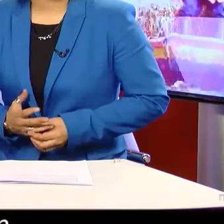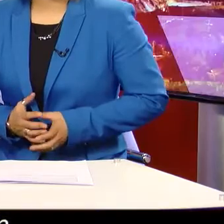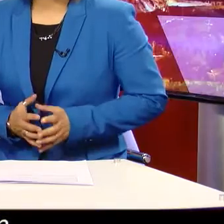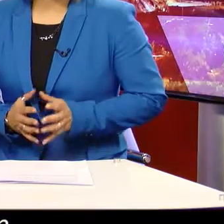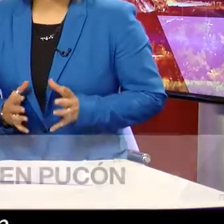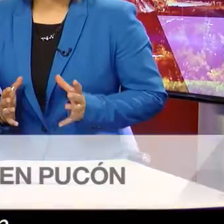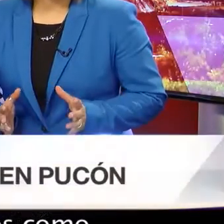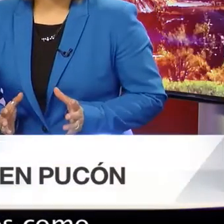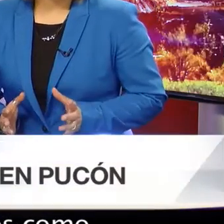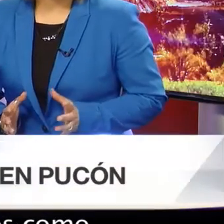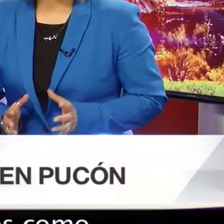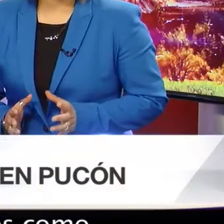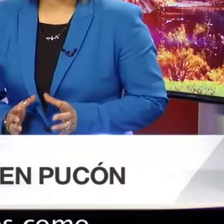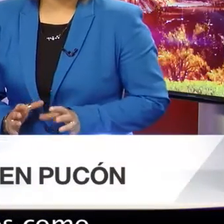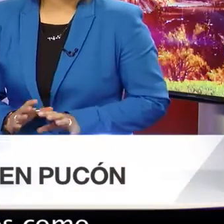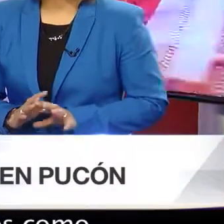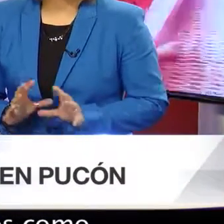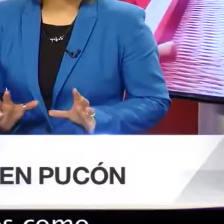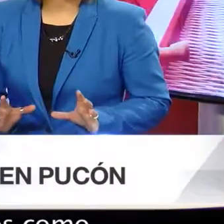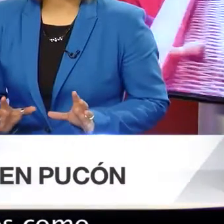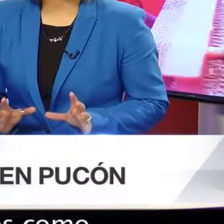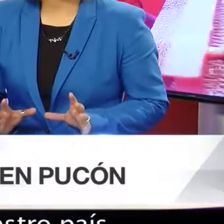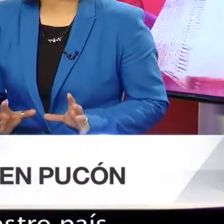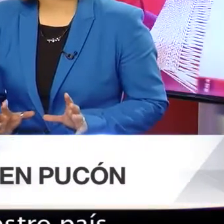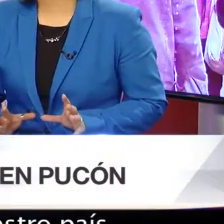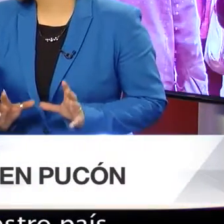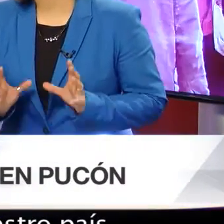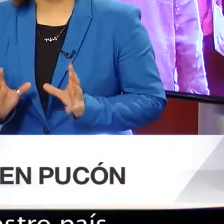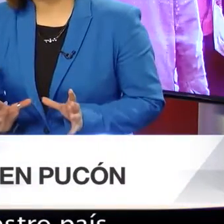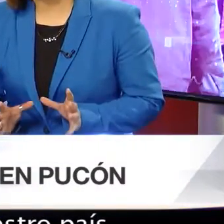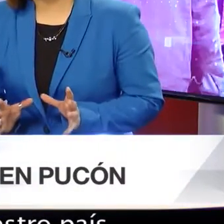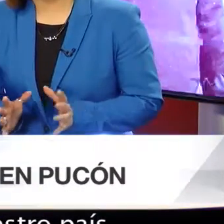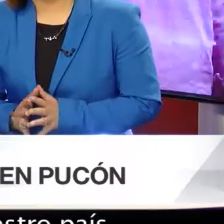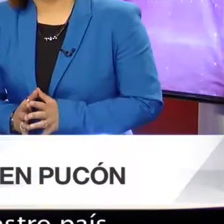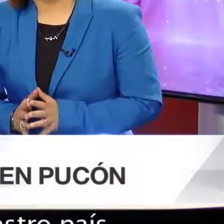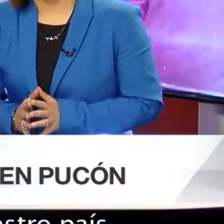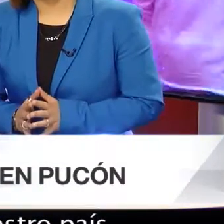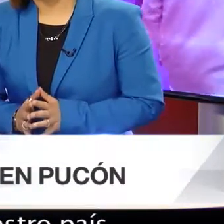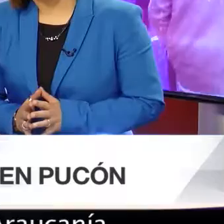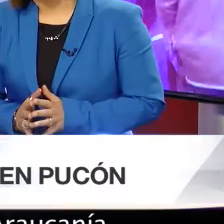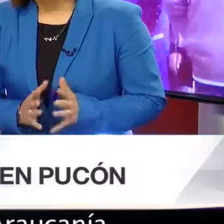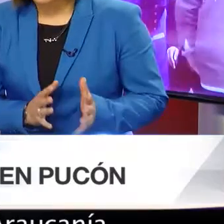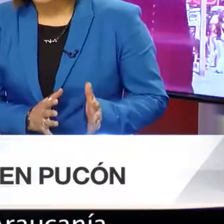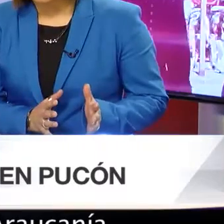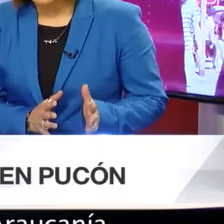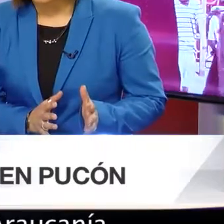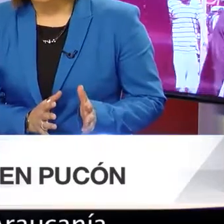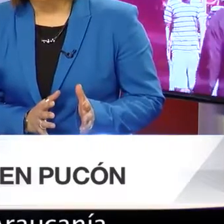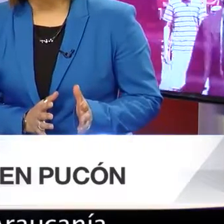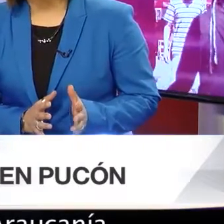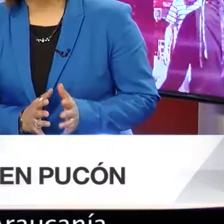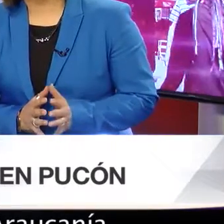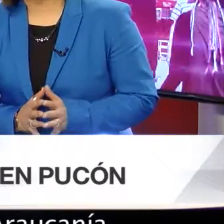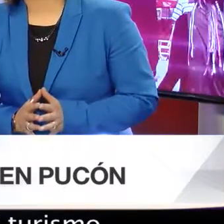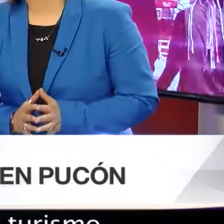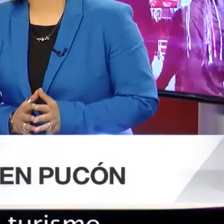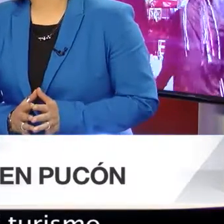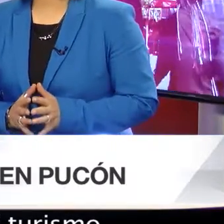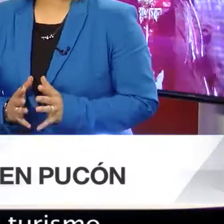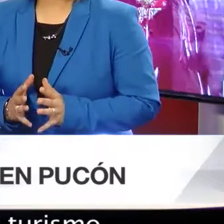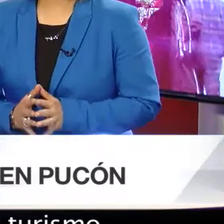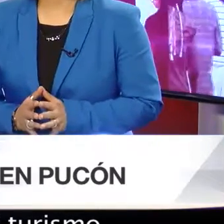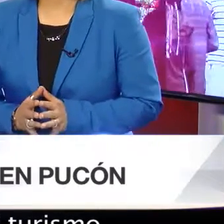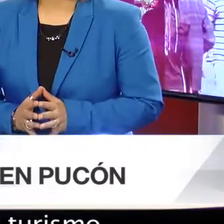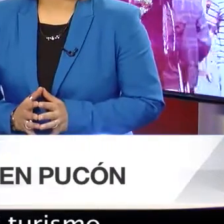La comuna de Pucón es considerada por muchos como una de las más bellas de nuestro país. Y por ello, el Cernatur de la Araucanía